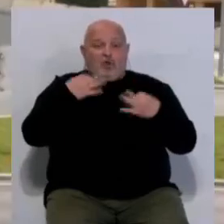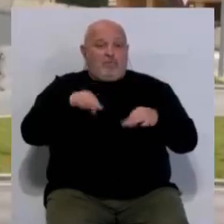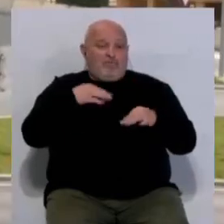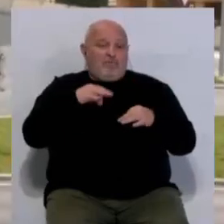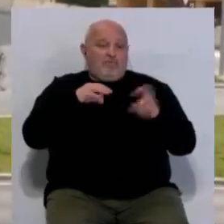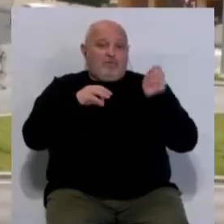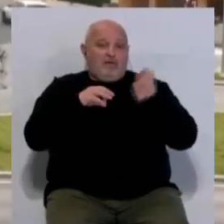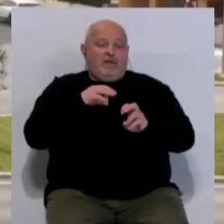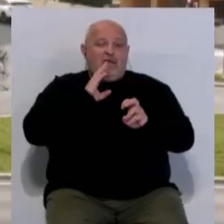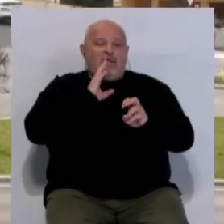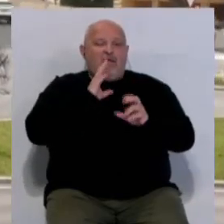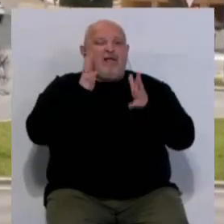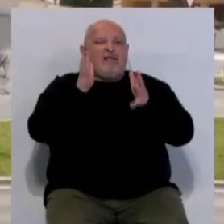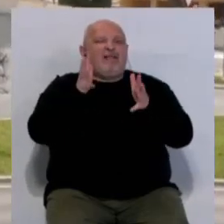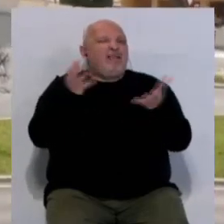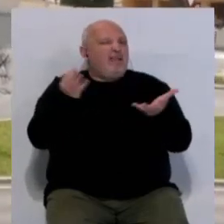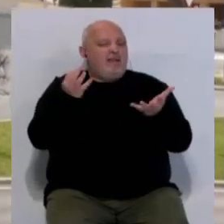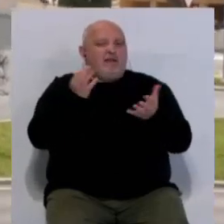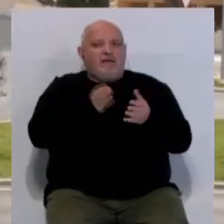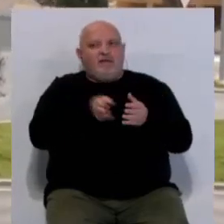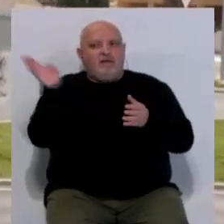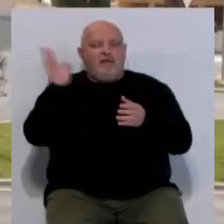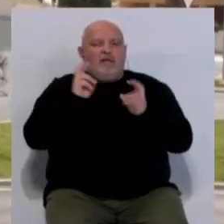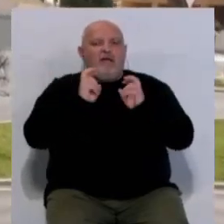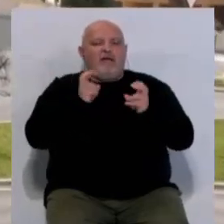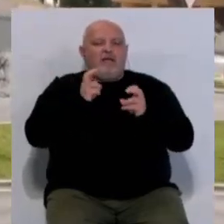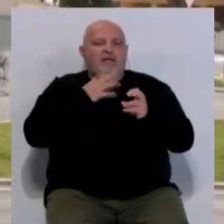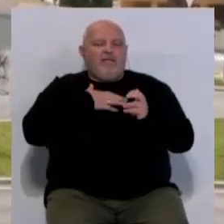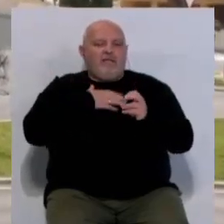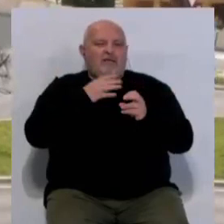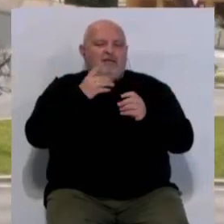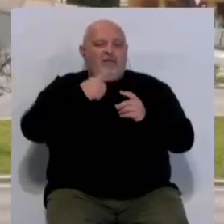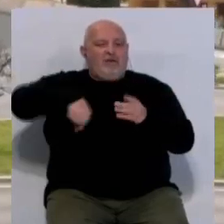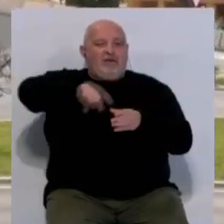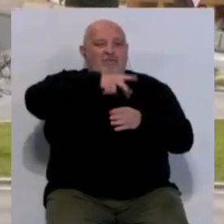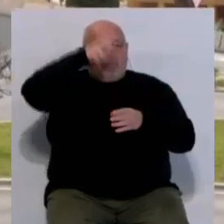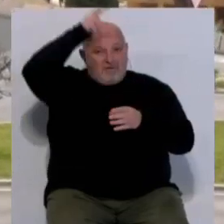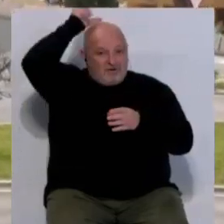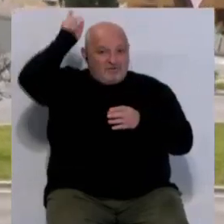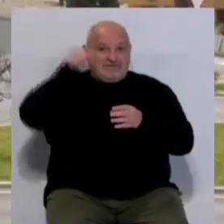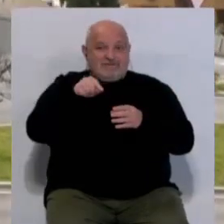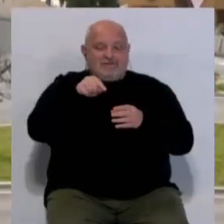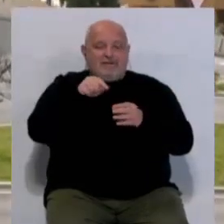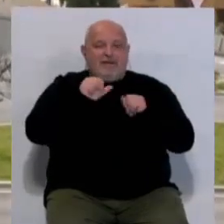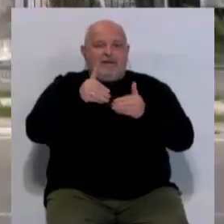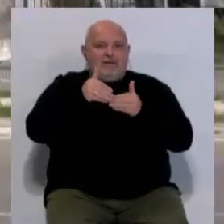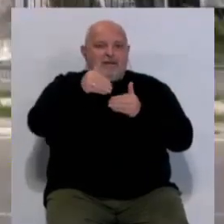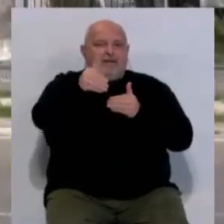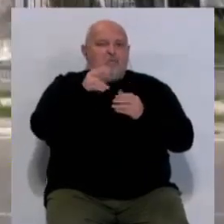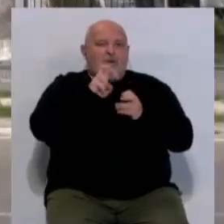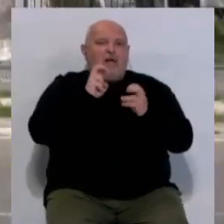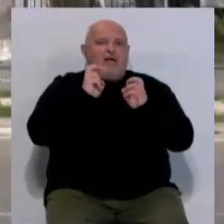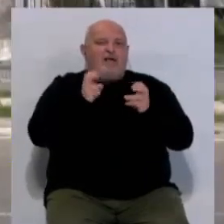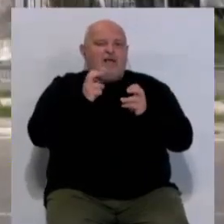entrarían por Carranza, la recomendación es que se dirijan hacia la avenida de las Cortes, la rotonda de bomberos, y a partir de ahí, buscar la